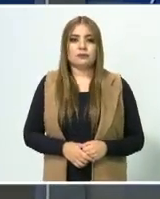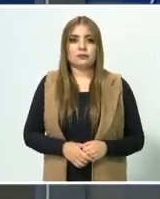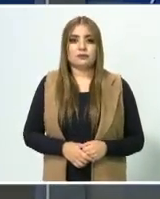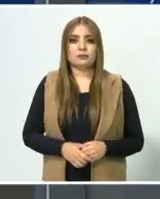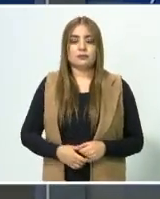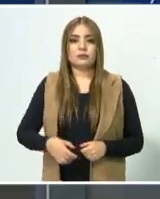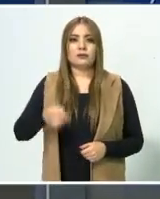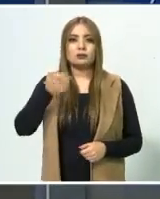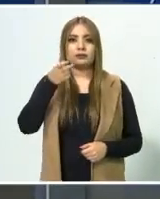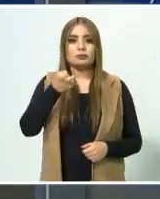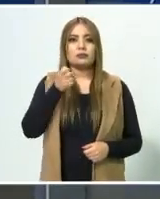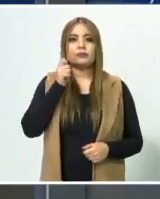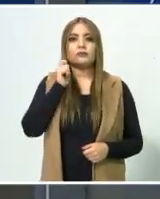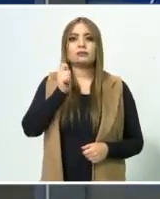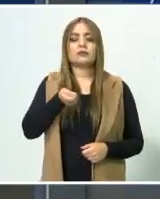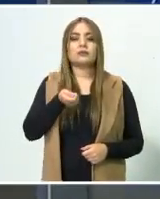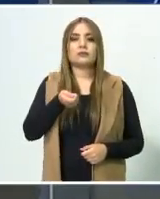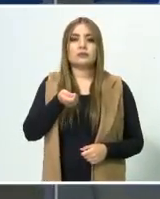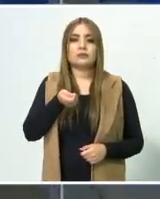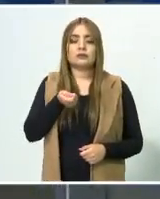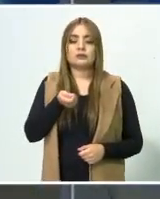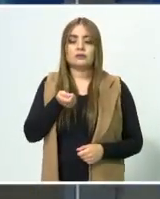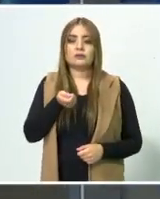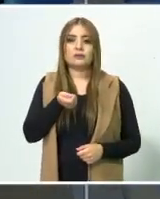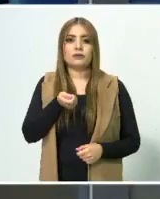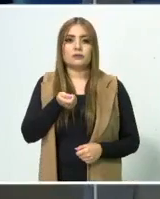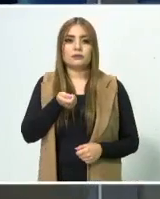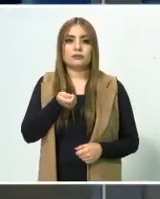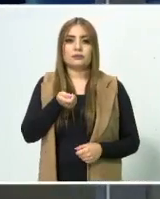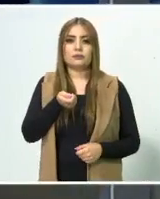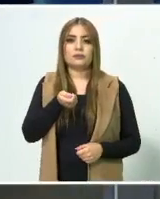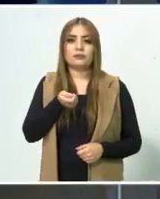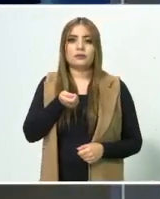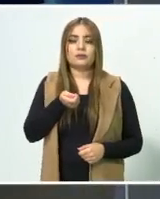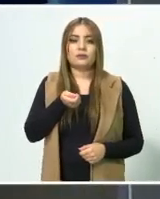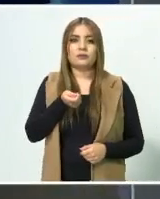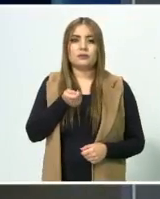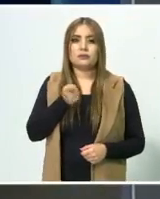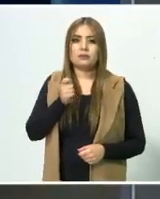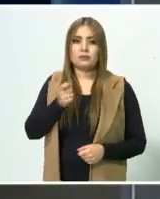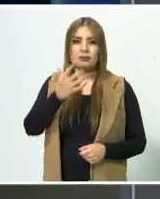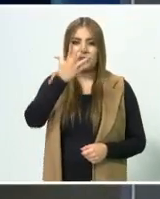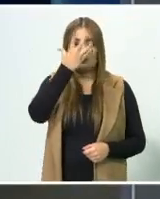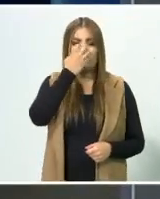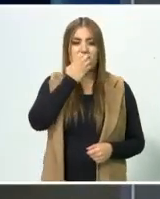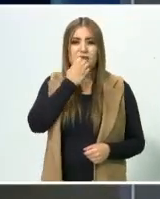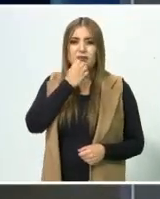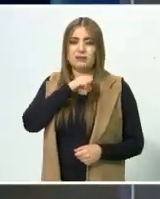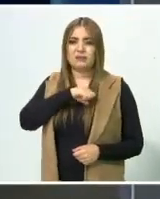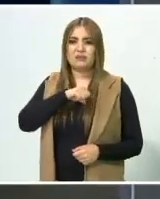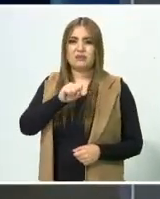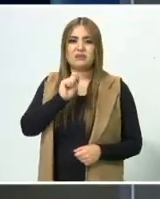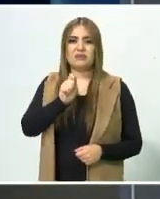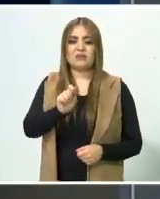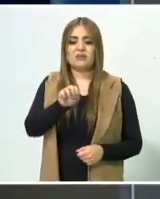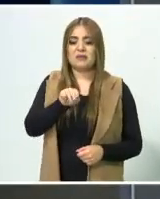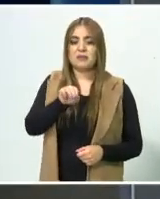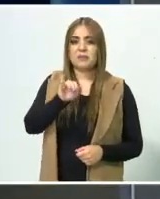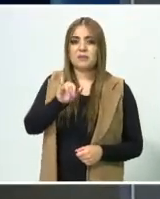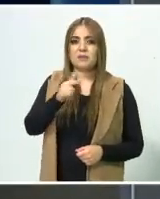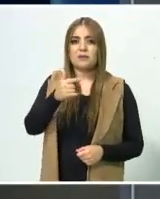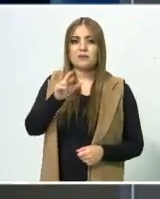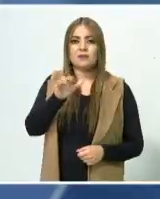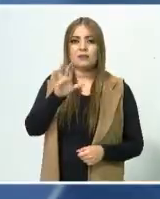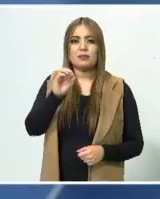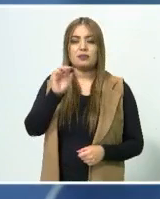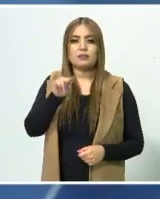Esta es la cara cruel de la migración. Es un joven